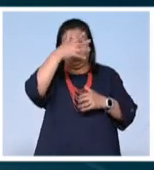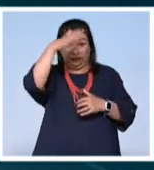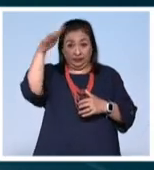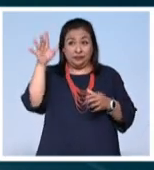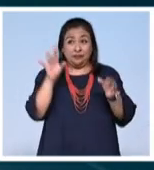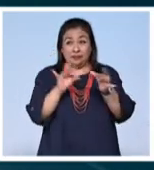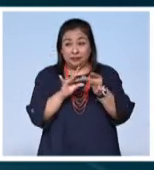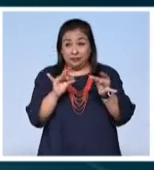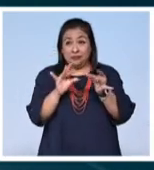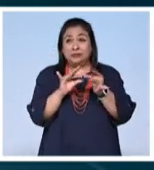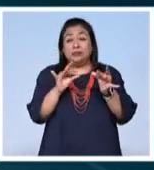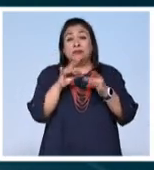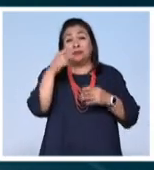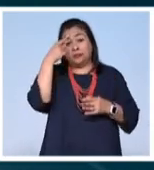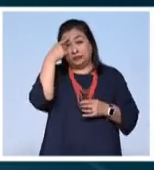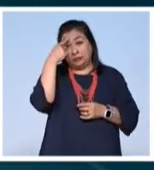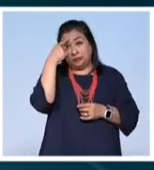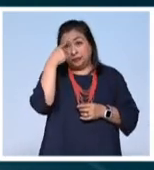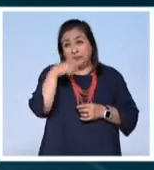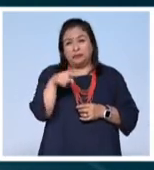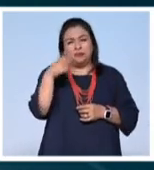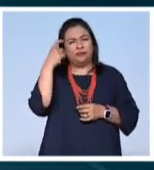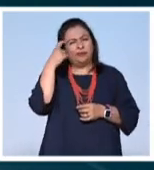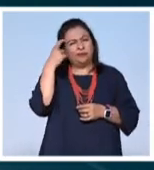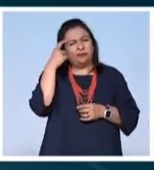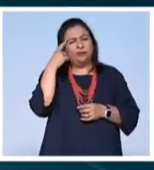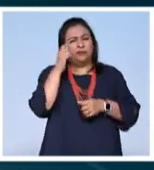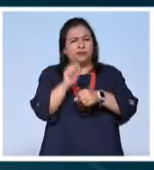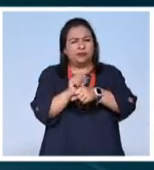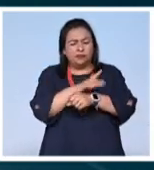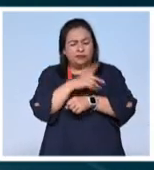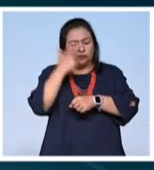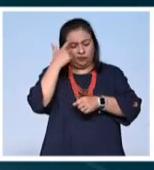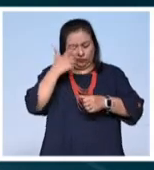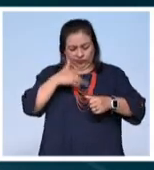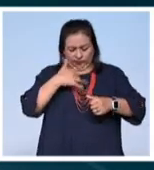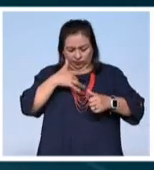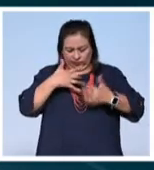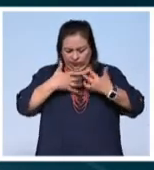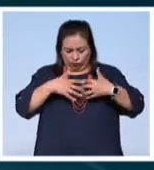hablan para procesar sus emociones, sus